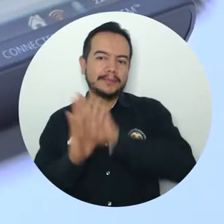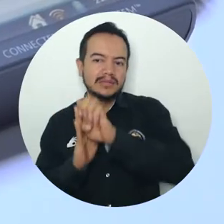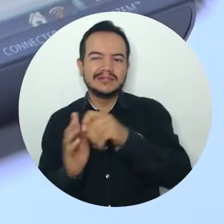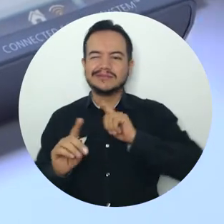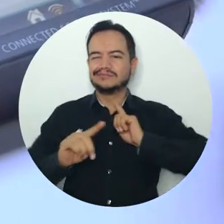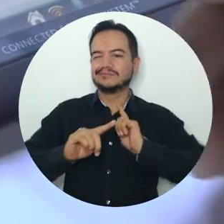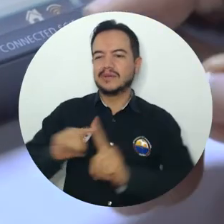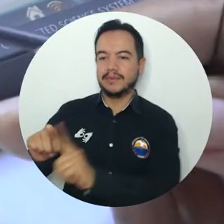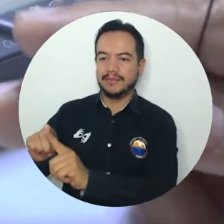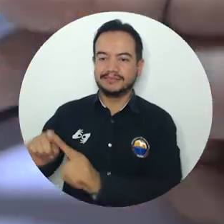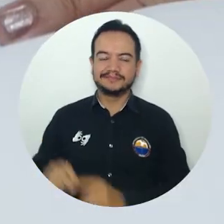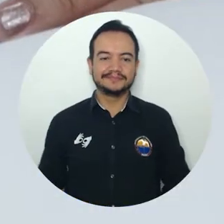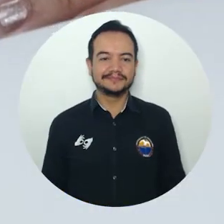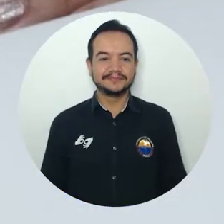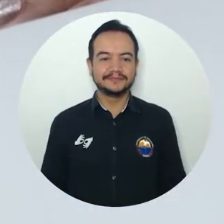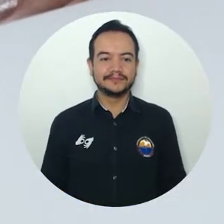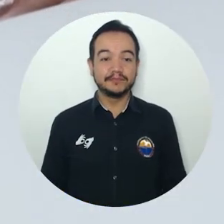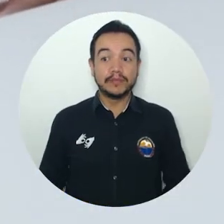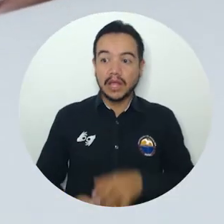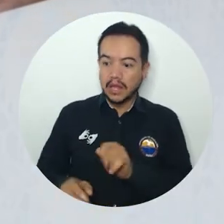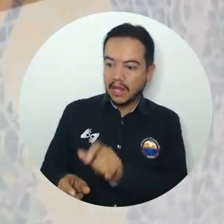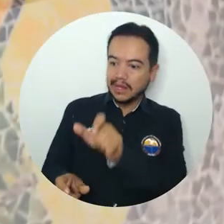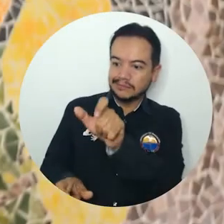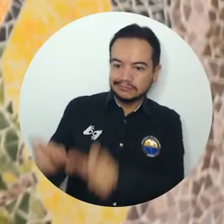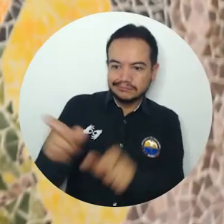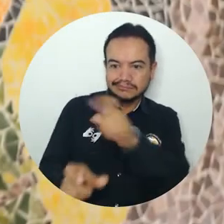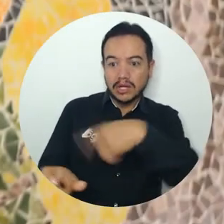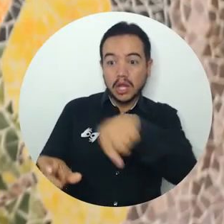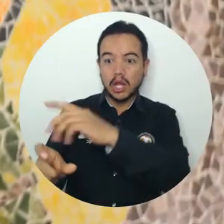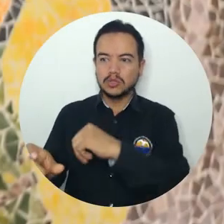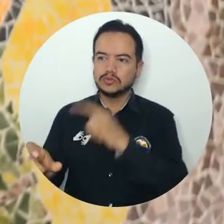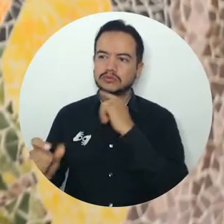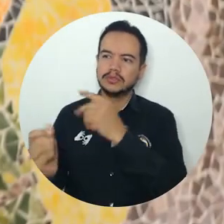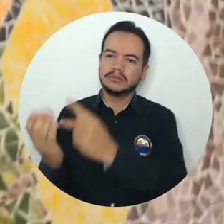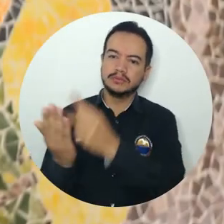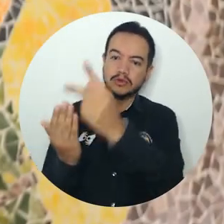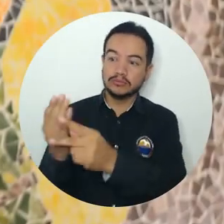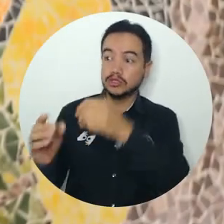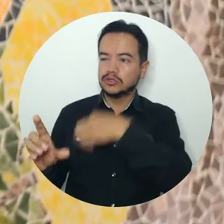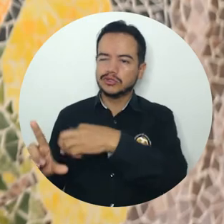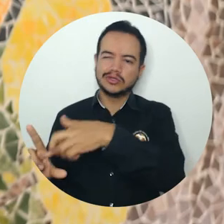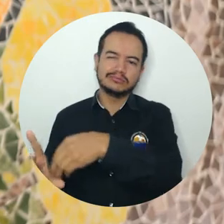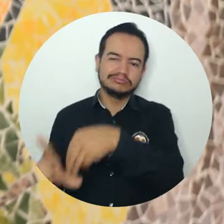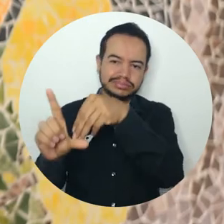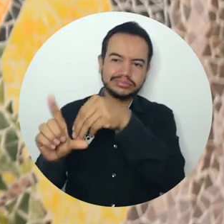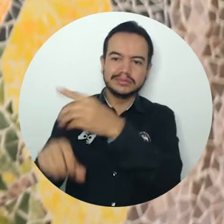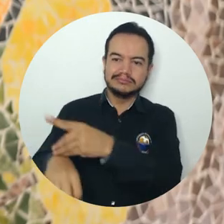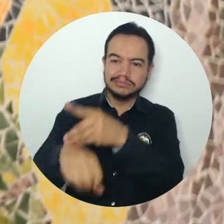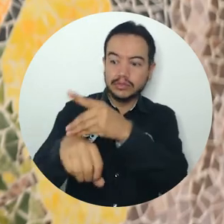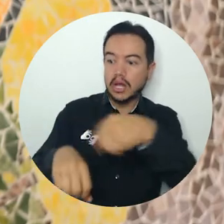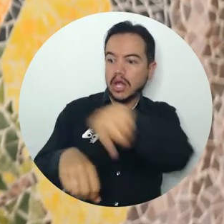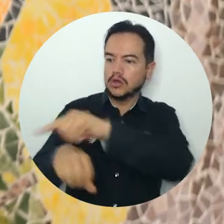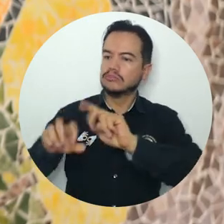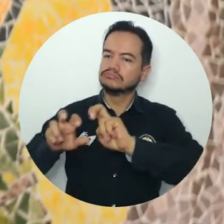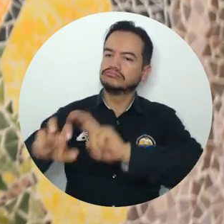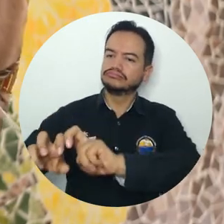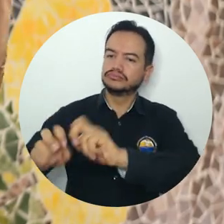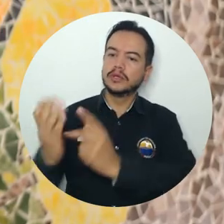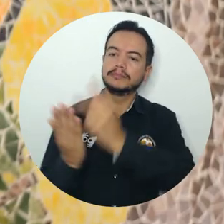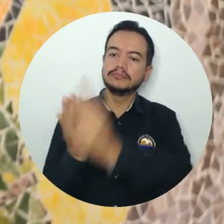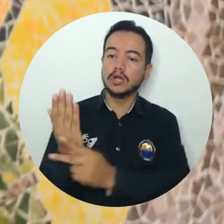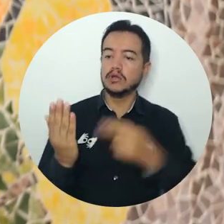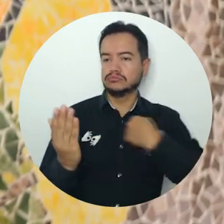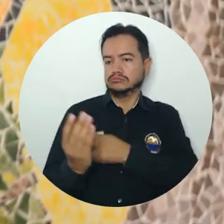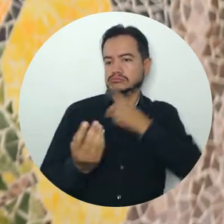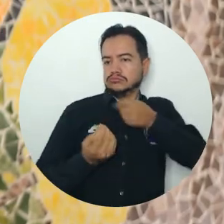otras temáticas. Darles recursos a los estudiantes de posgrados para que puedan adelantar sus investigaciones dependiendo